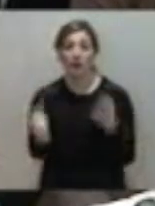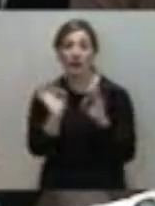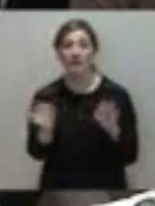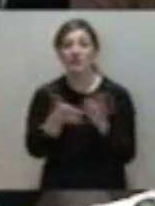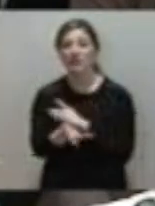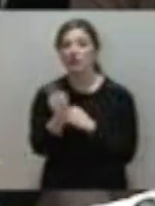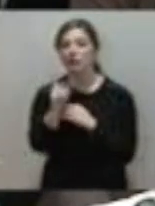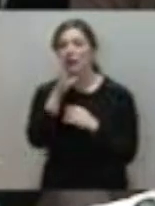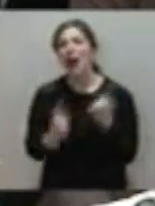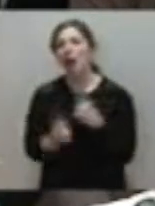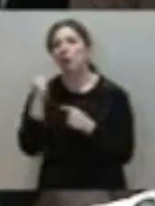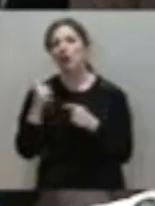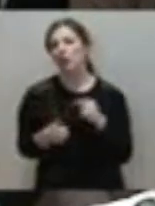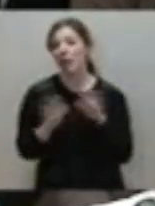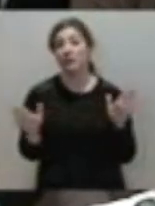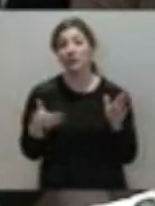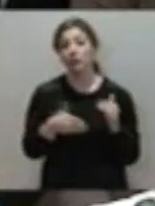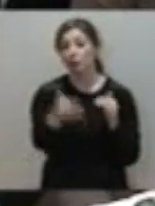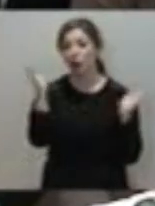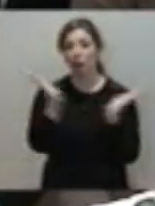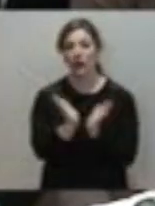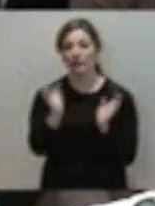unos pocos, mientras no había futuro en las cuencas mineras.